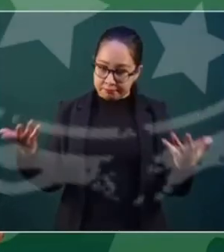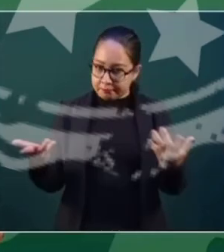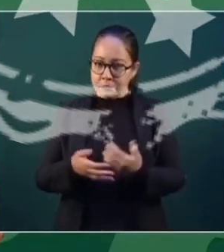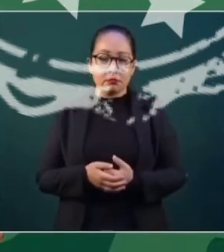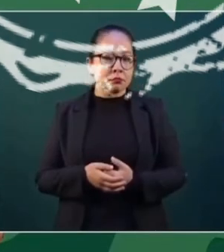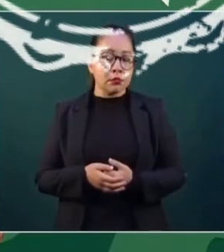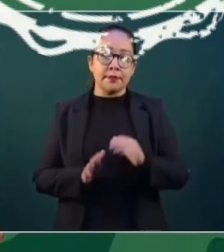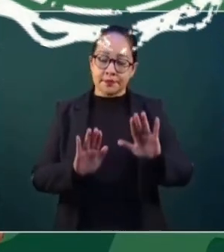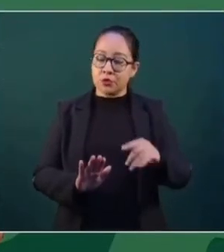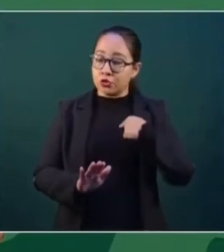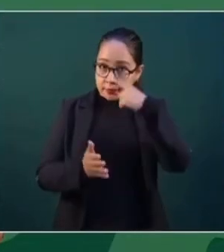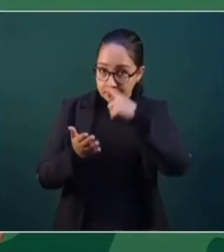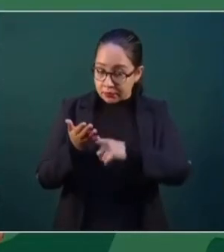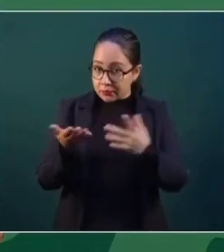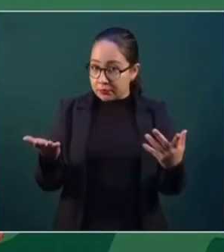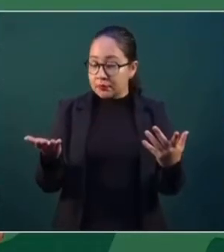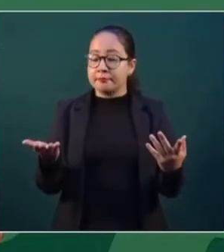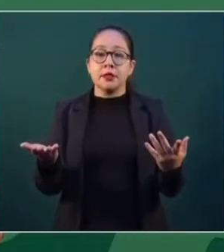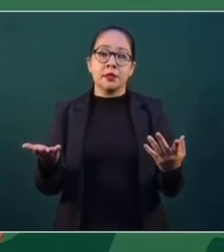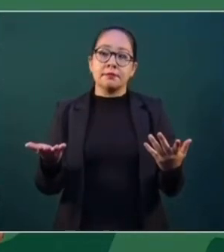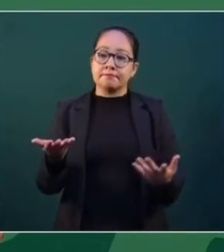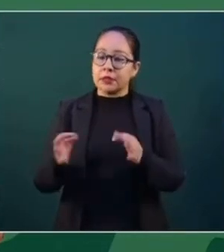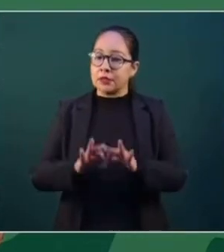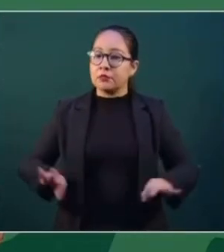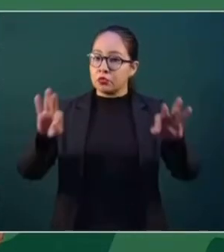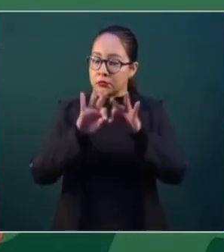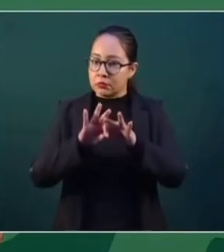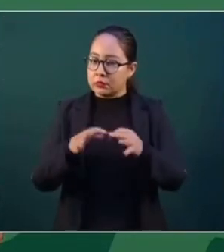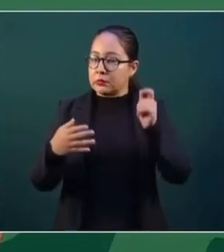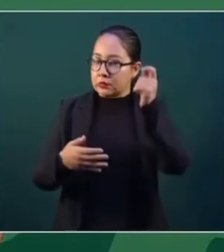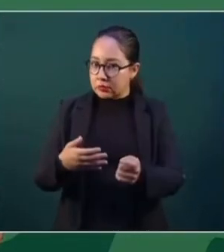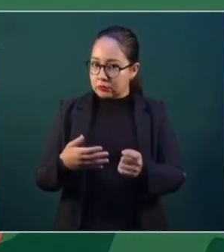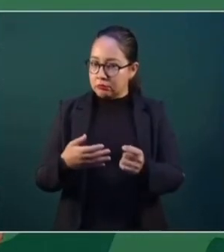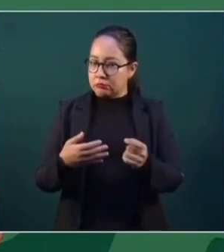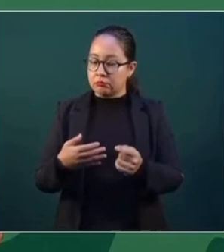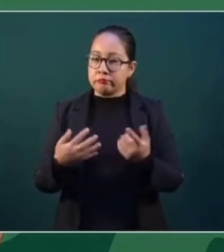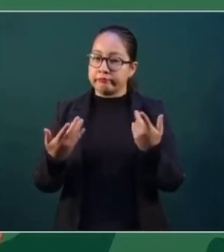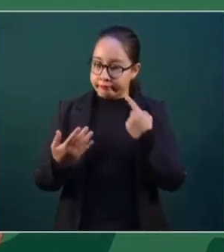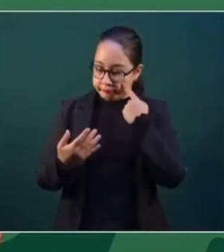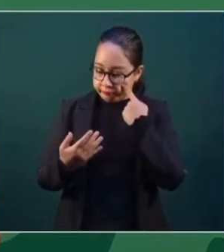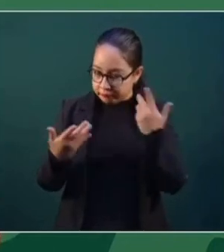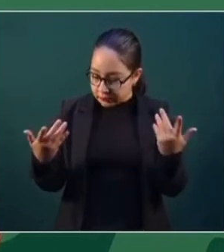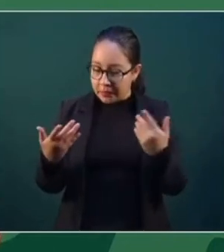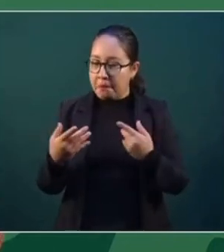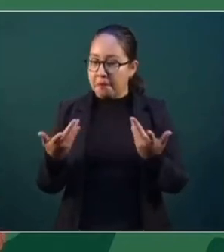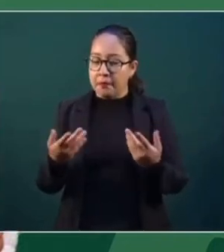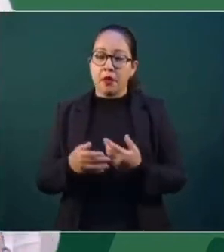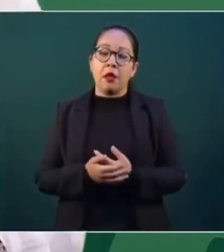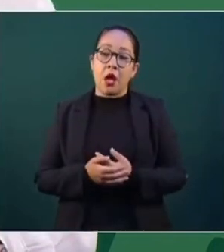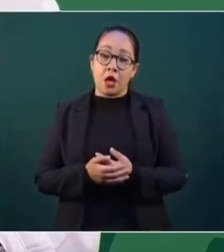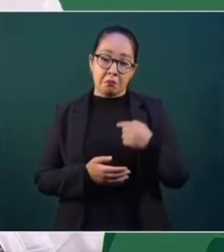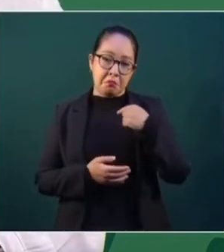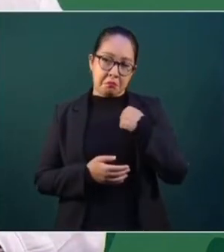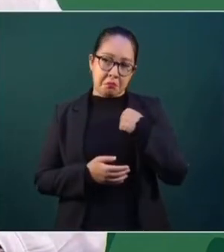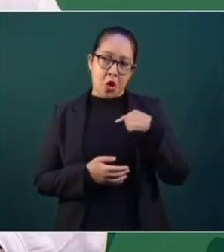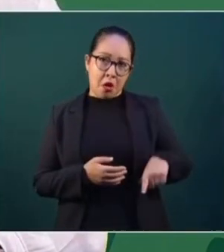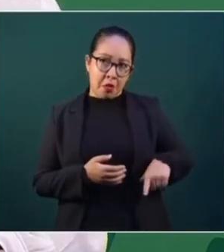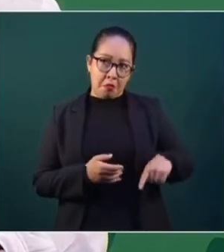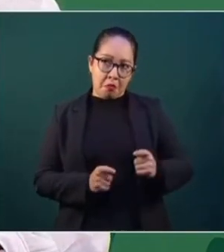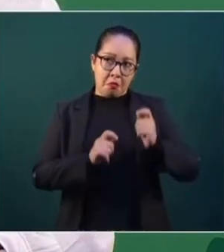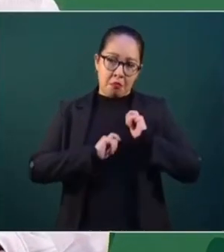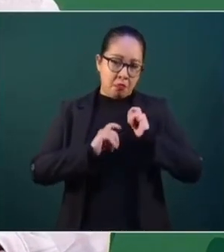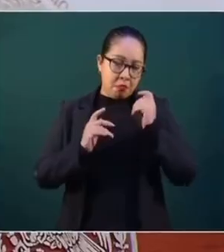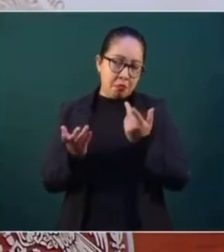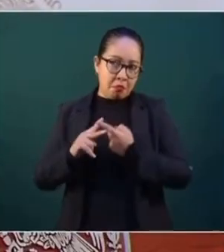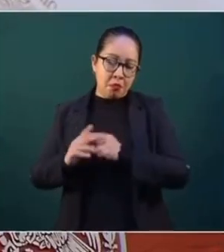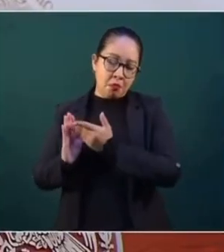Yo creo que lo importante es valorar los hechos. En el tiempo que nosotros llevamos en el gobierno, las